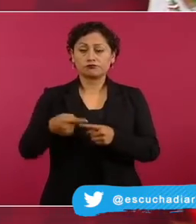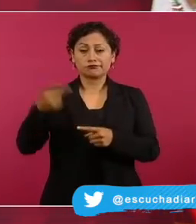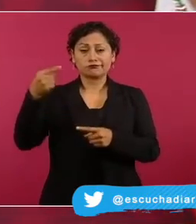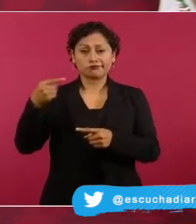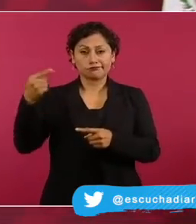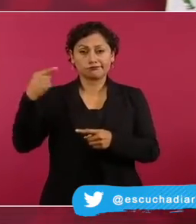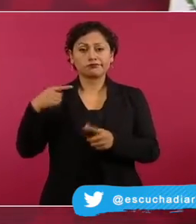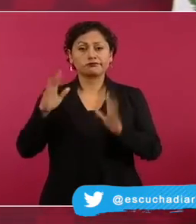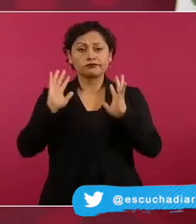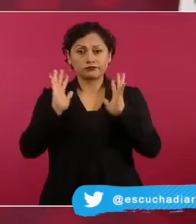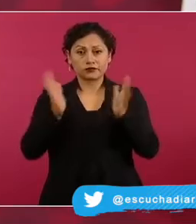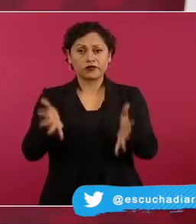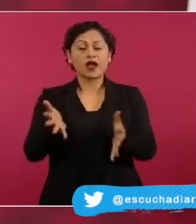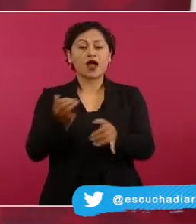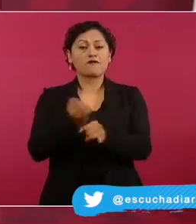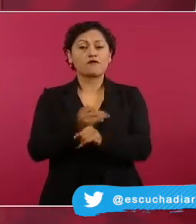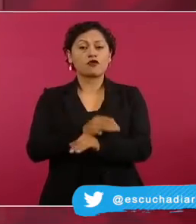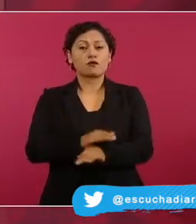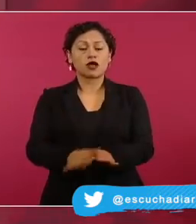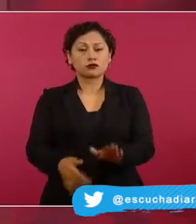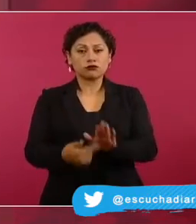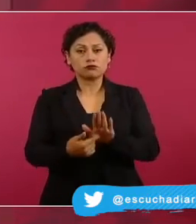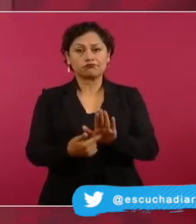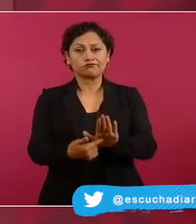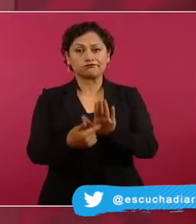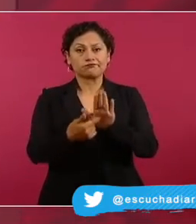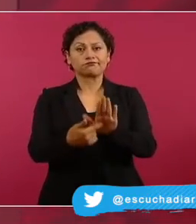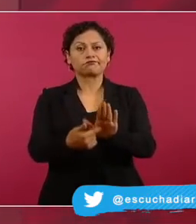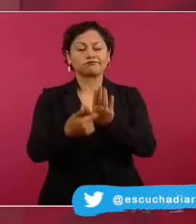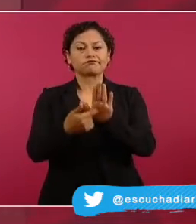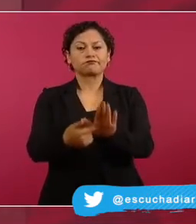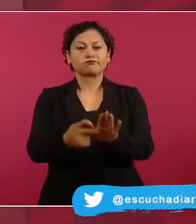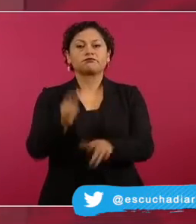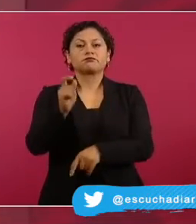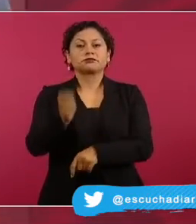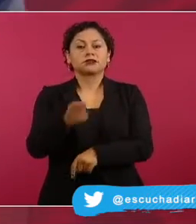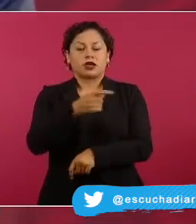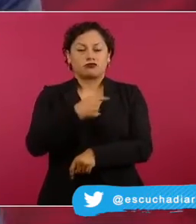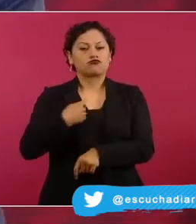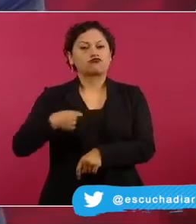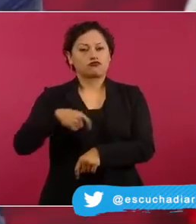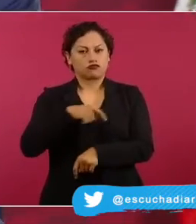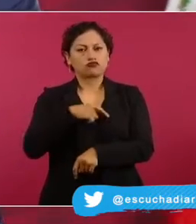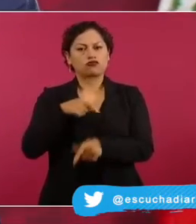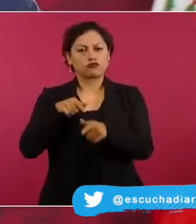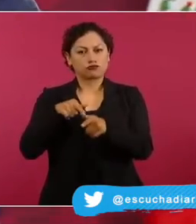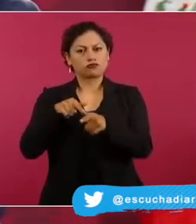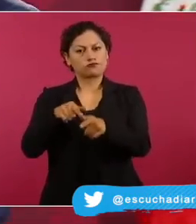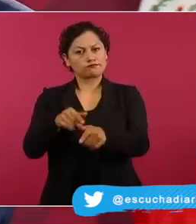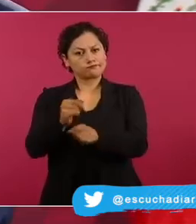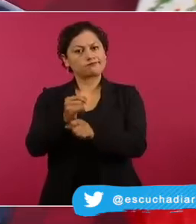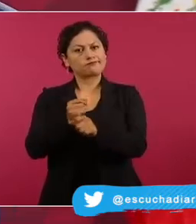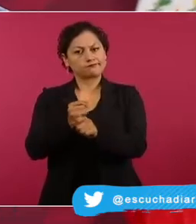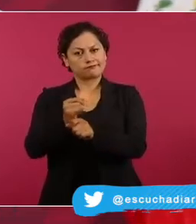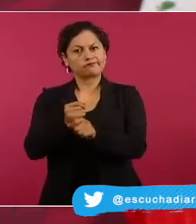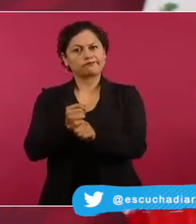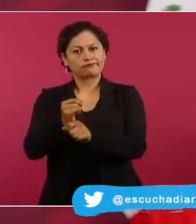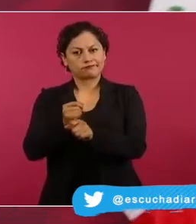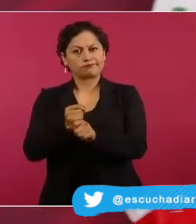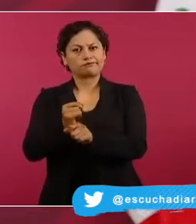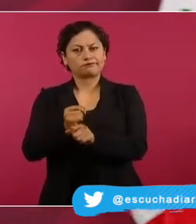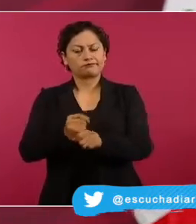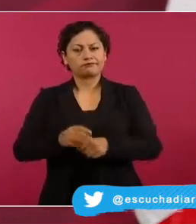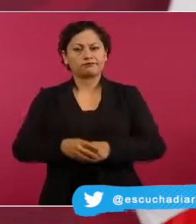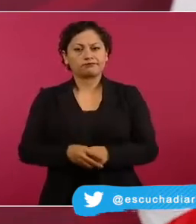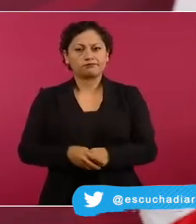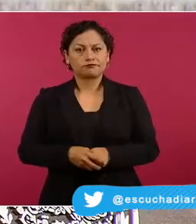continuando con el caso ayotzinapa el presidente confirma que la investigación no se ha estancado menciona que hay personas que no están de acuerdo en